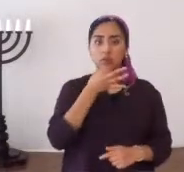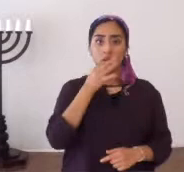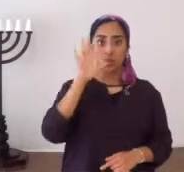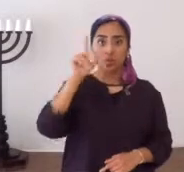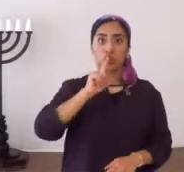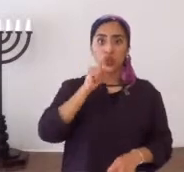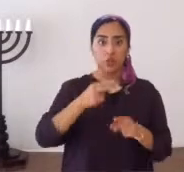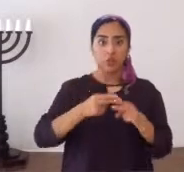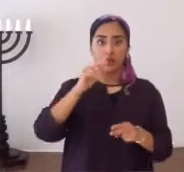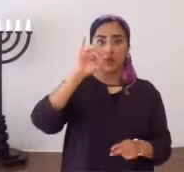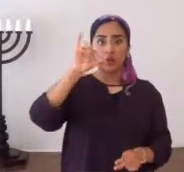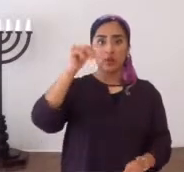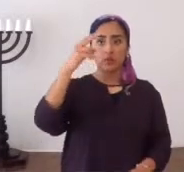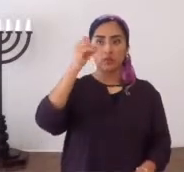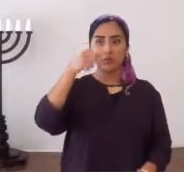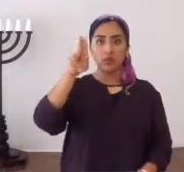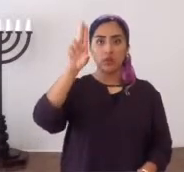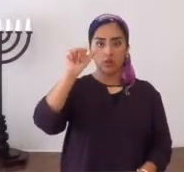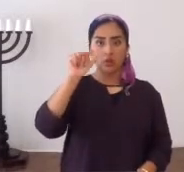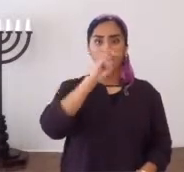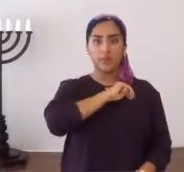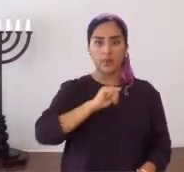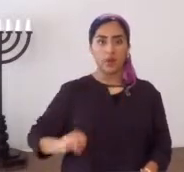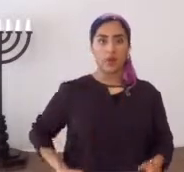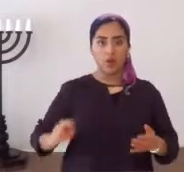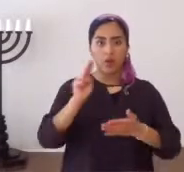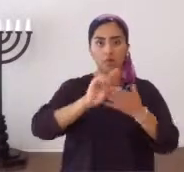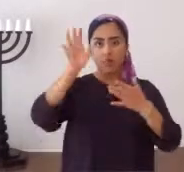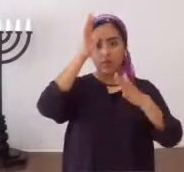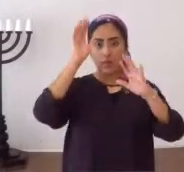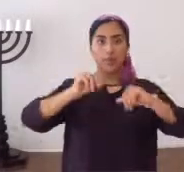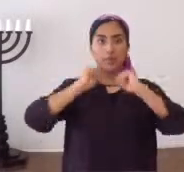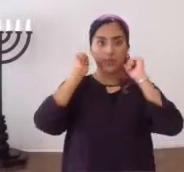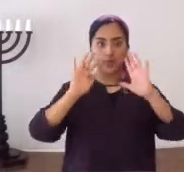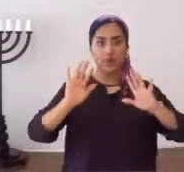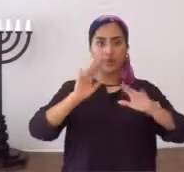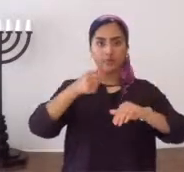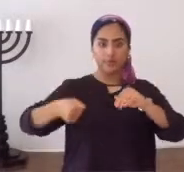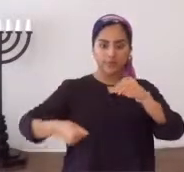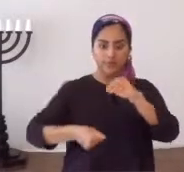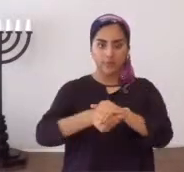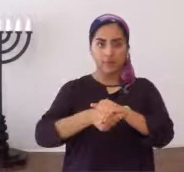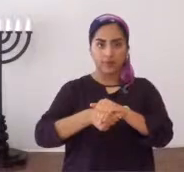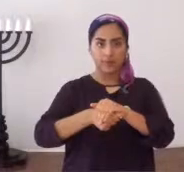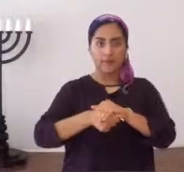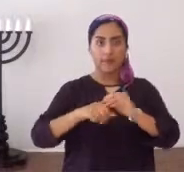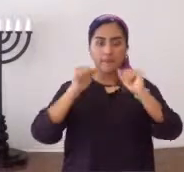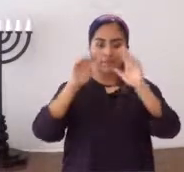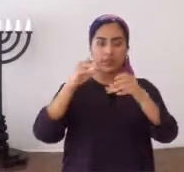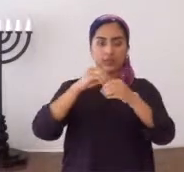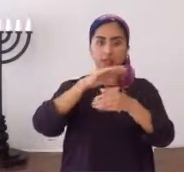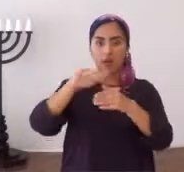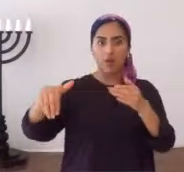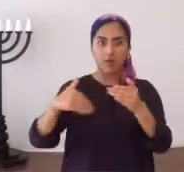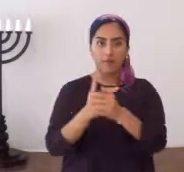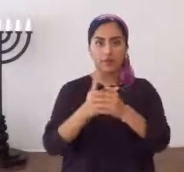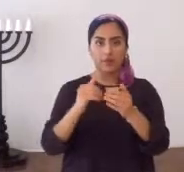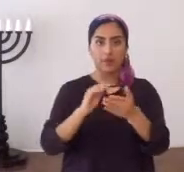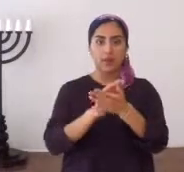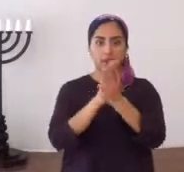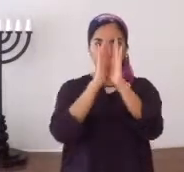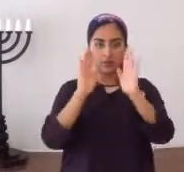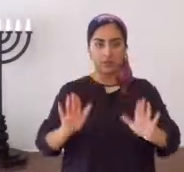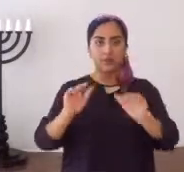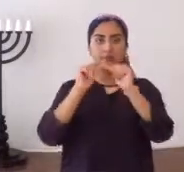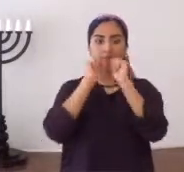porque él, ya viene, su nombre es, Yahshua, Hamashiah, que el eterno, le bendiga, le guarde, y le